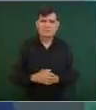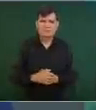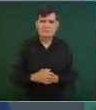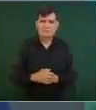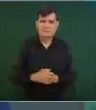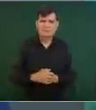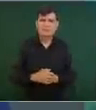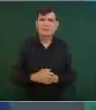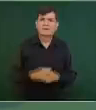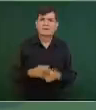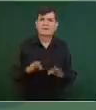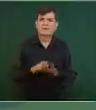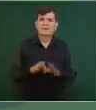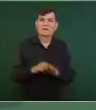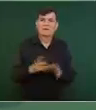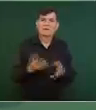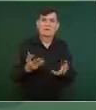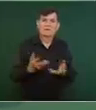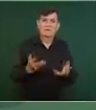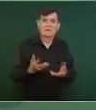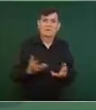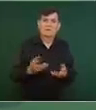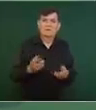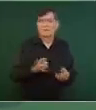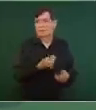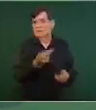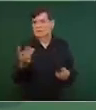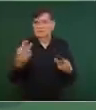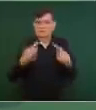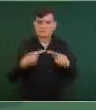¿Cómo quedan ante la gente?